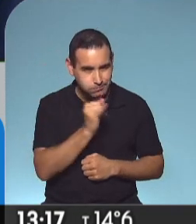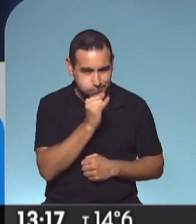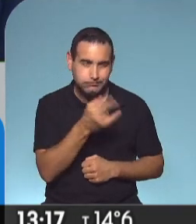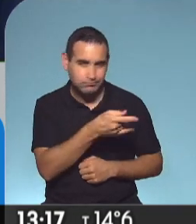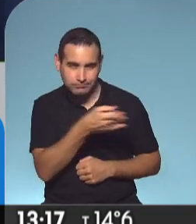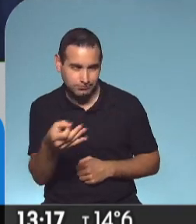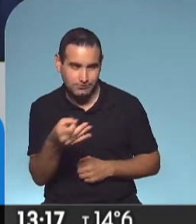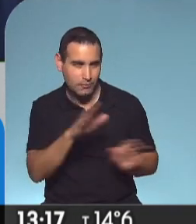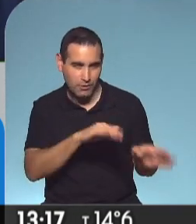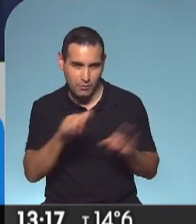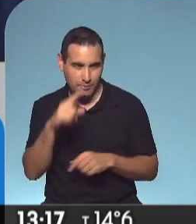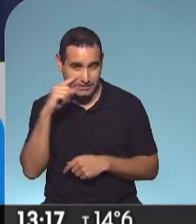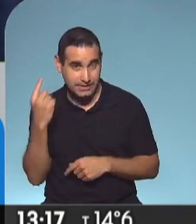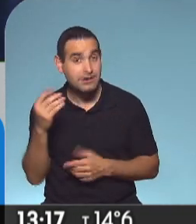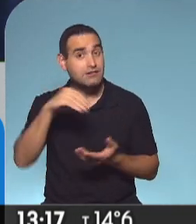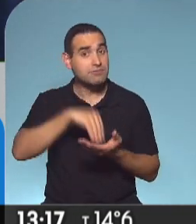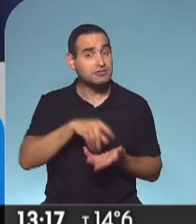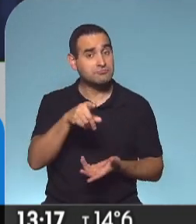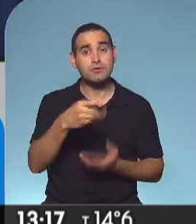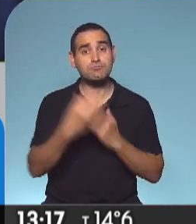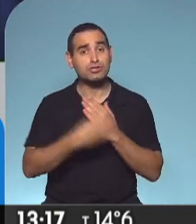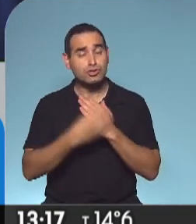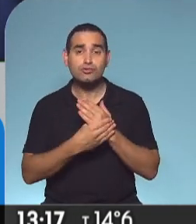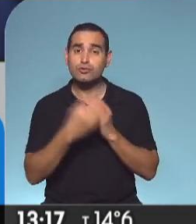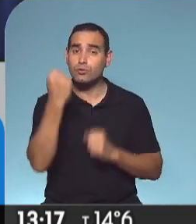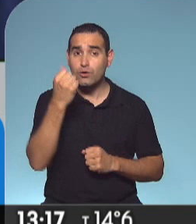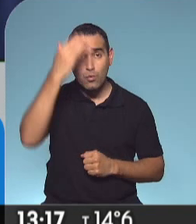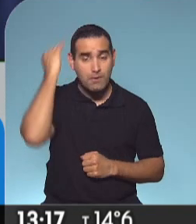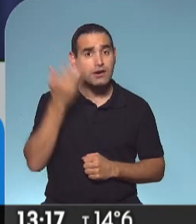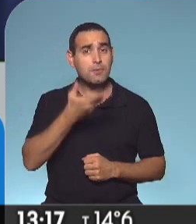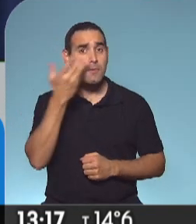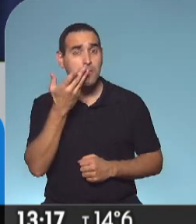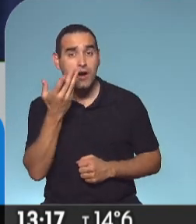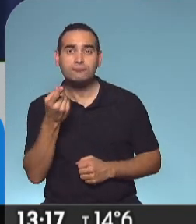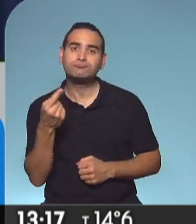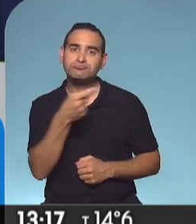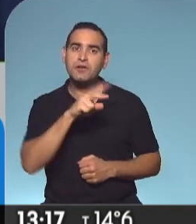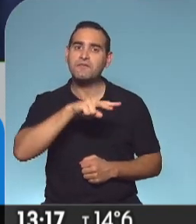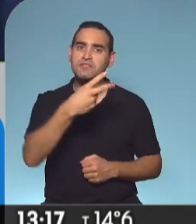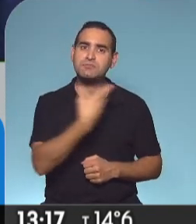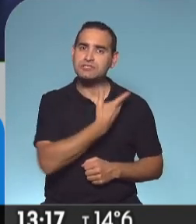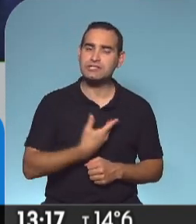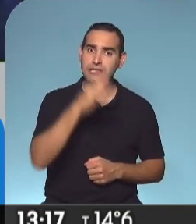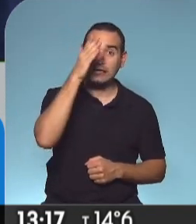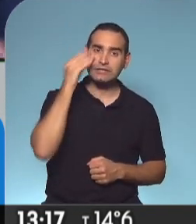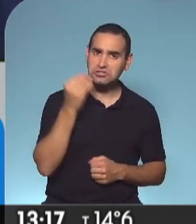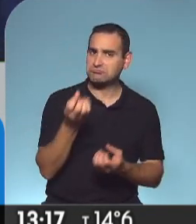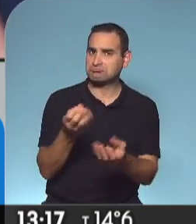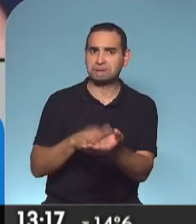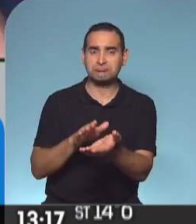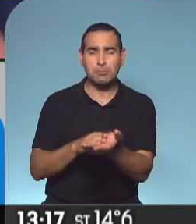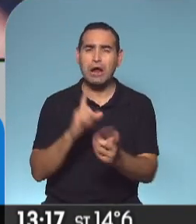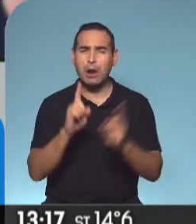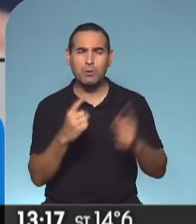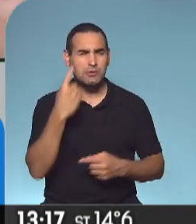parte fueron saludadas y celebradas por la vicepresidenta de la Nación, Cristina Fernández, cuando algunos